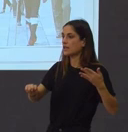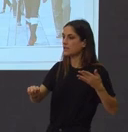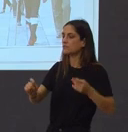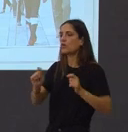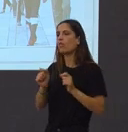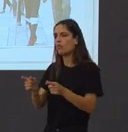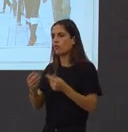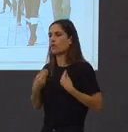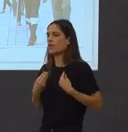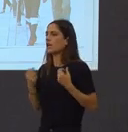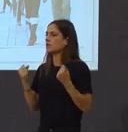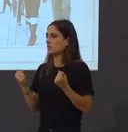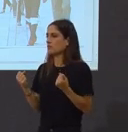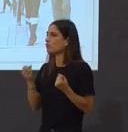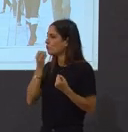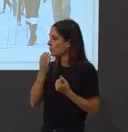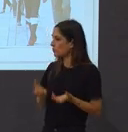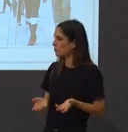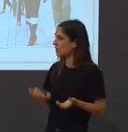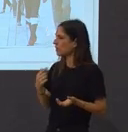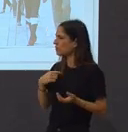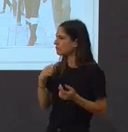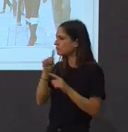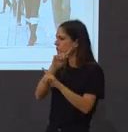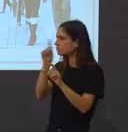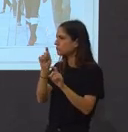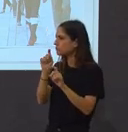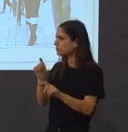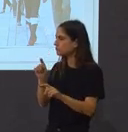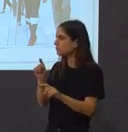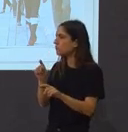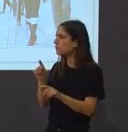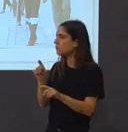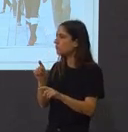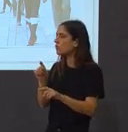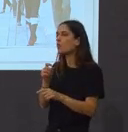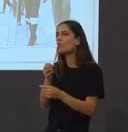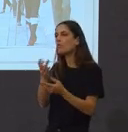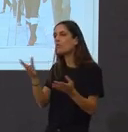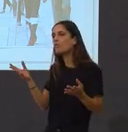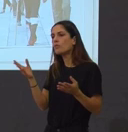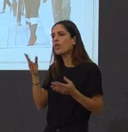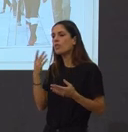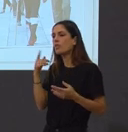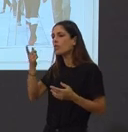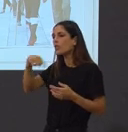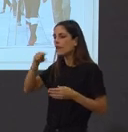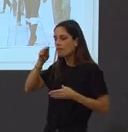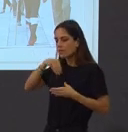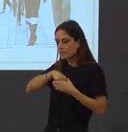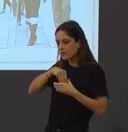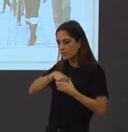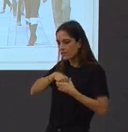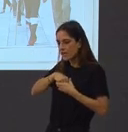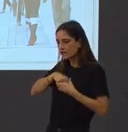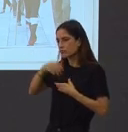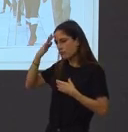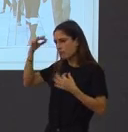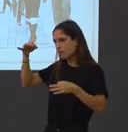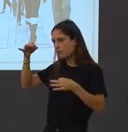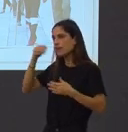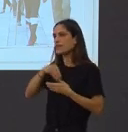e eu pregúntome quanto, quanto, quanto de nos en nos e opera inconscientemente todo ese proceso, non?